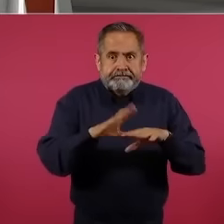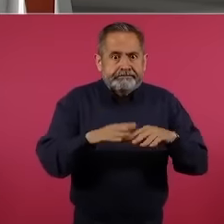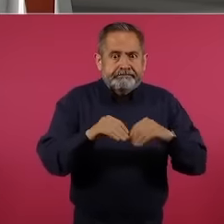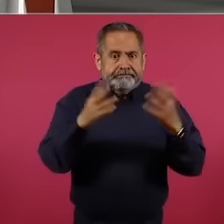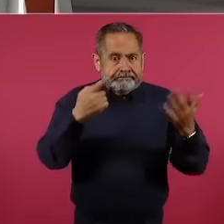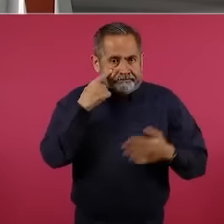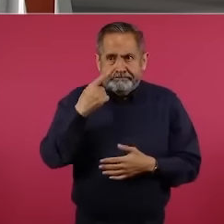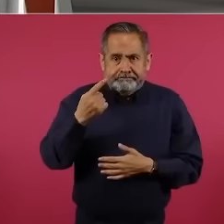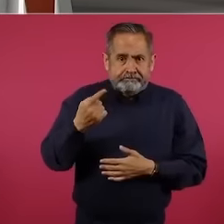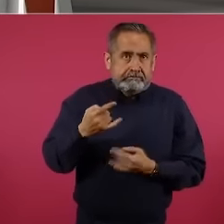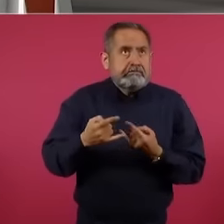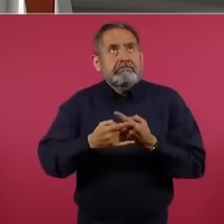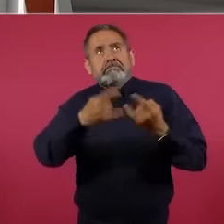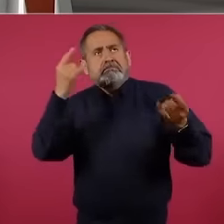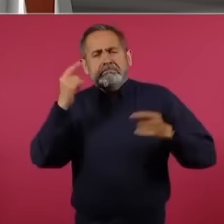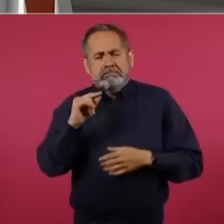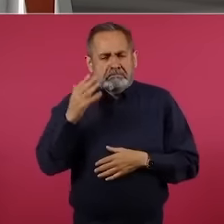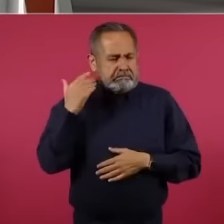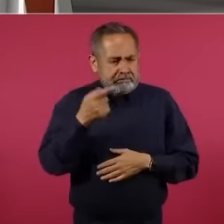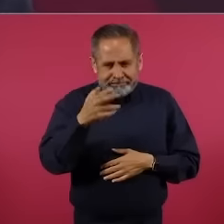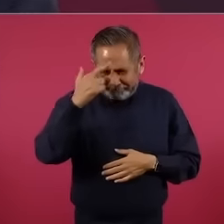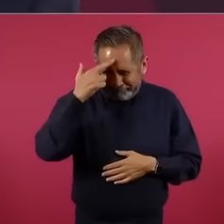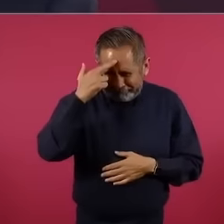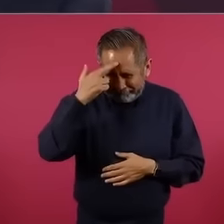cuando quisimos